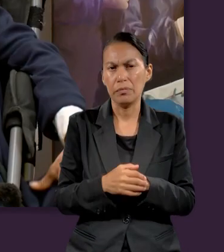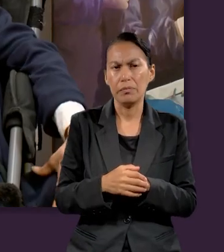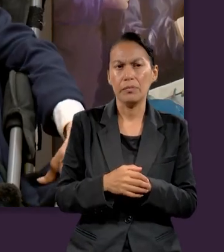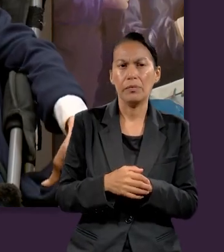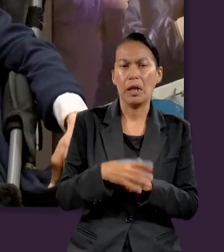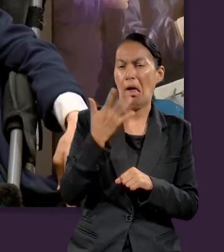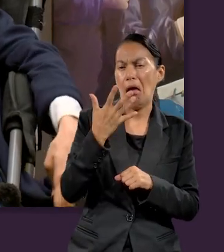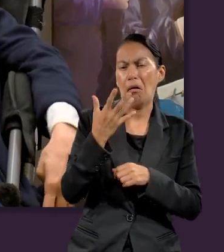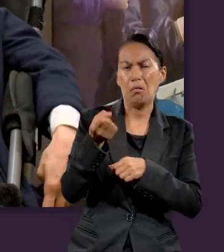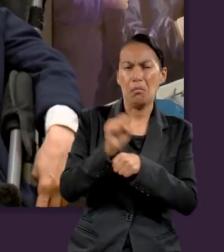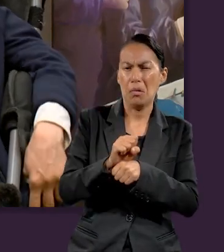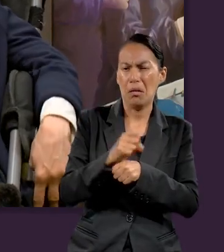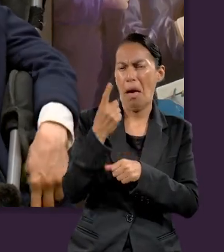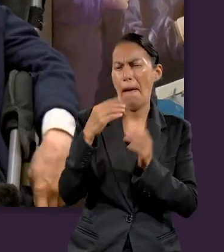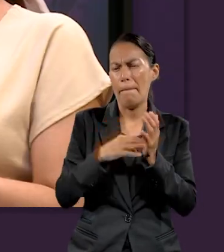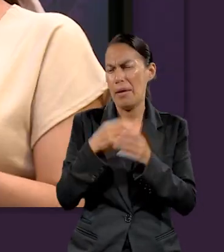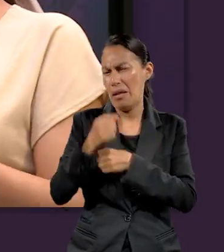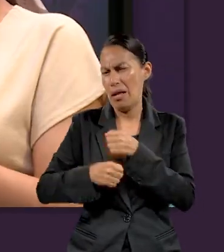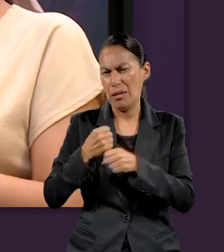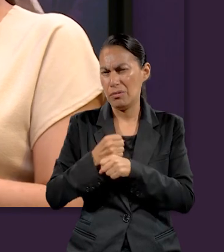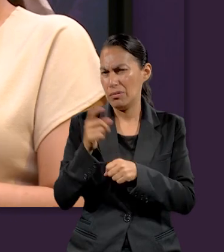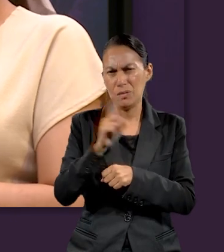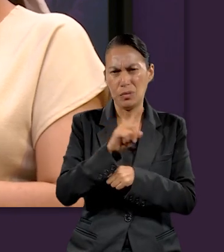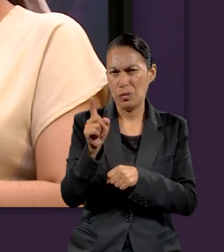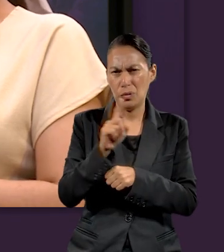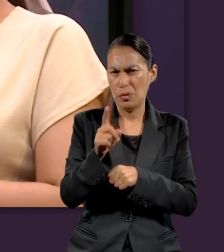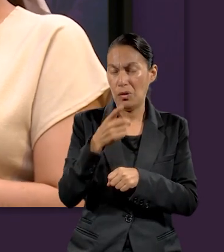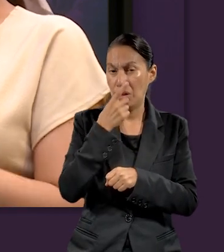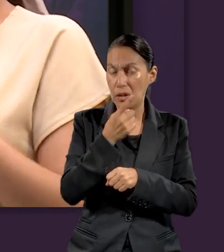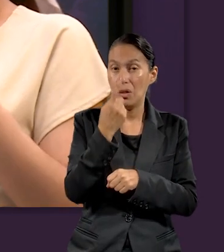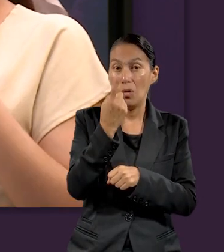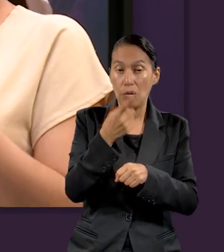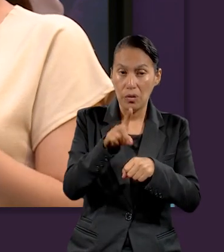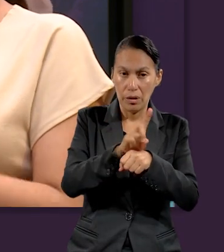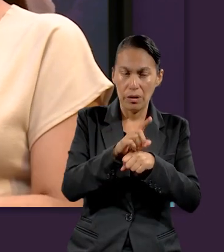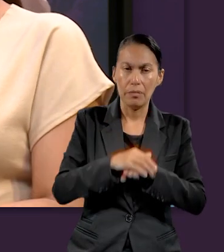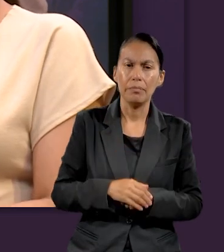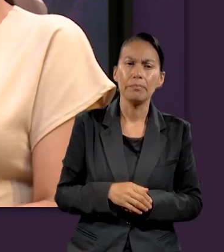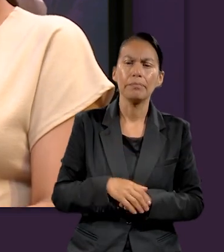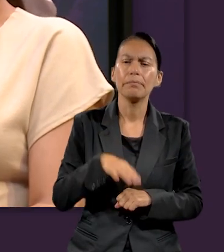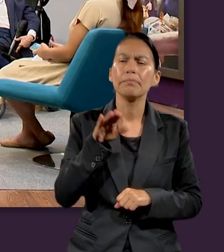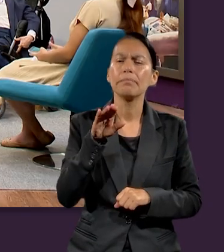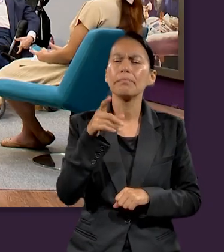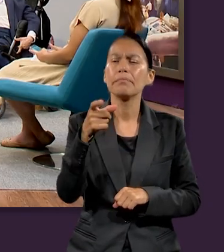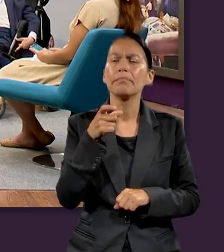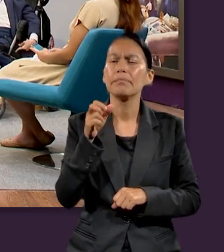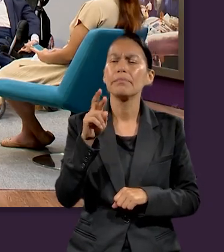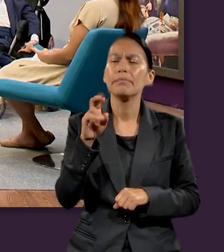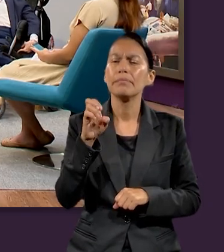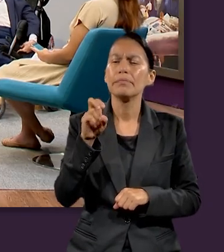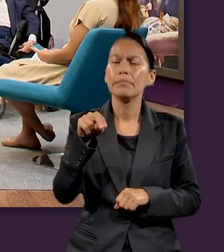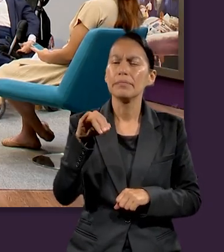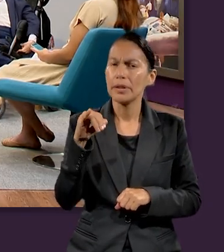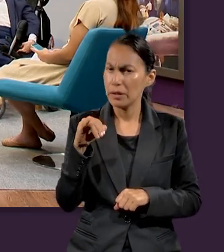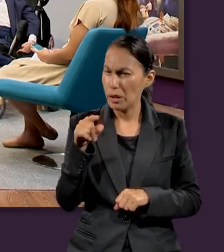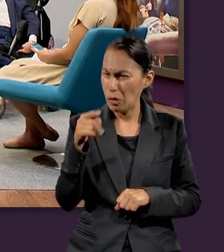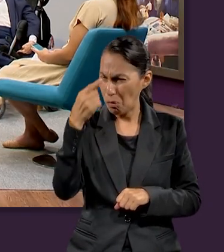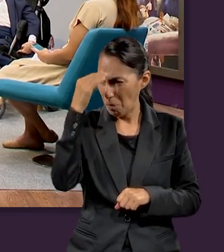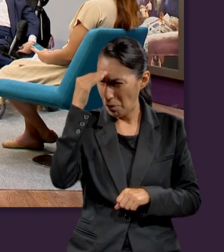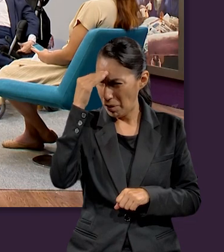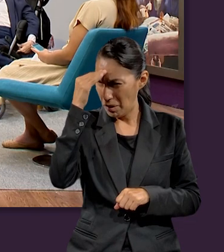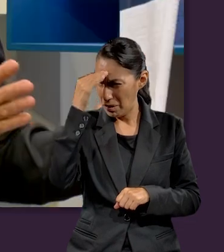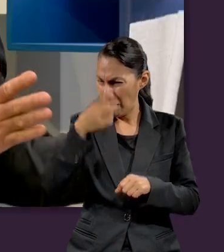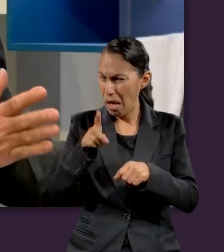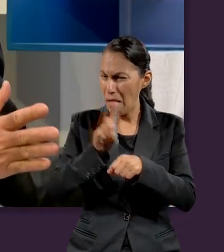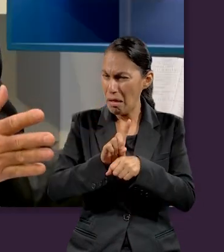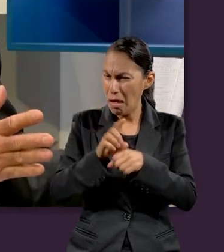horas, no de cinco semanas, no de mil años, sino que enfatiza eso, ¿no? Chareni, ¿tú crees